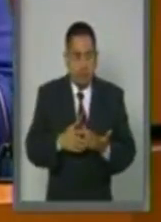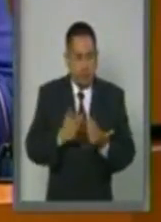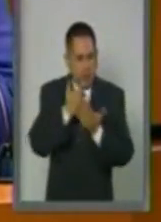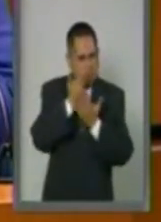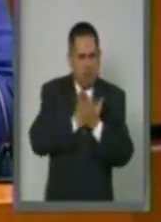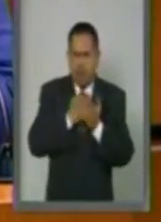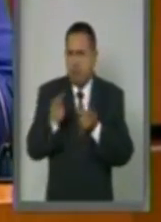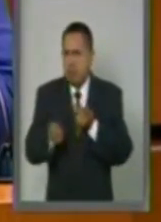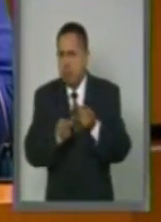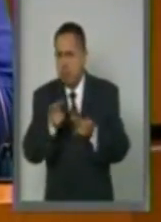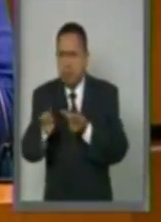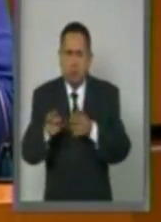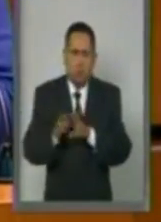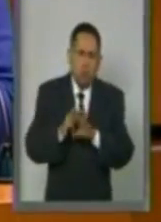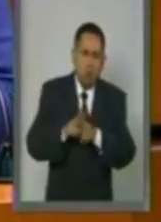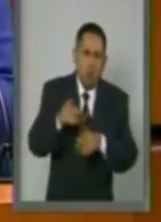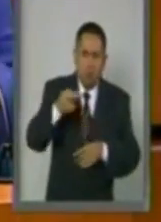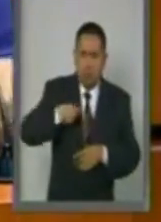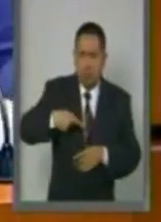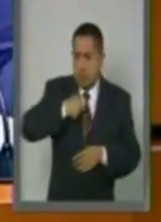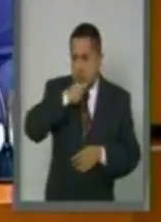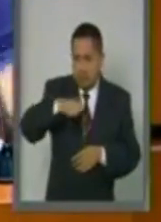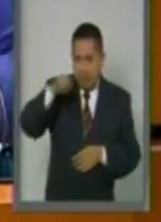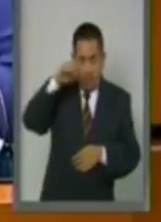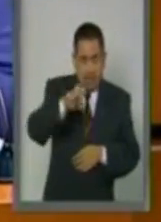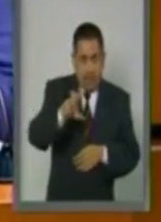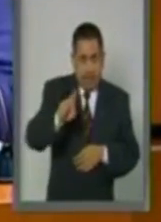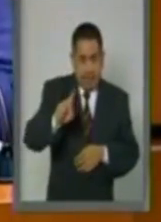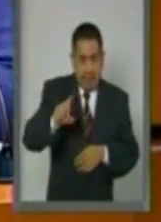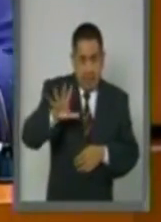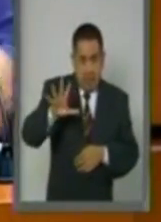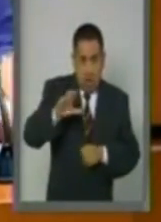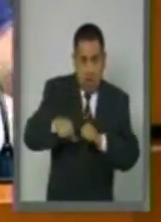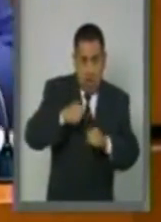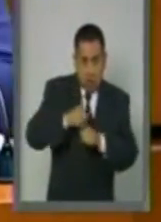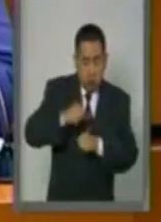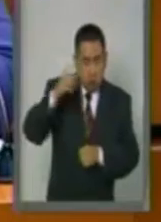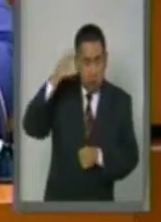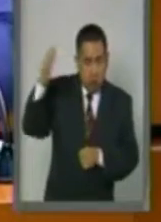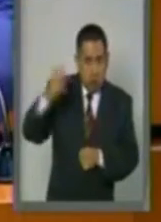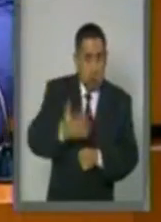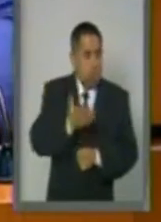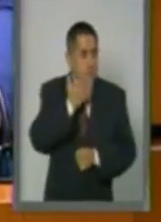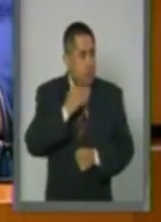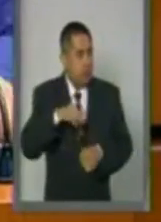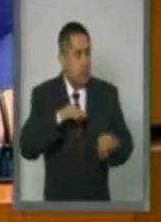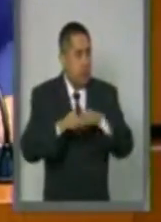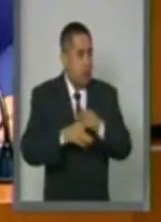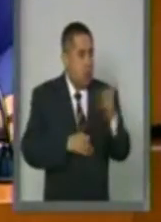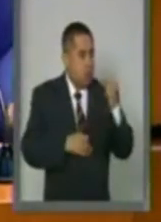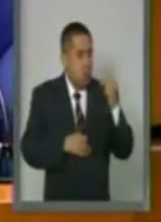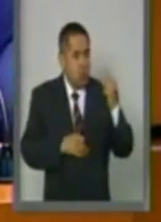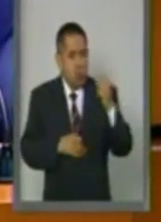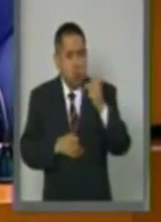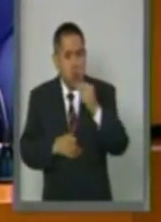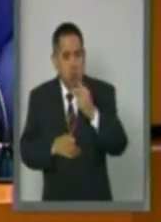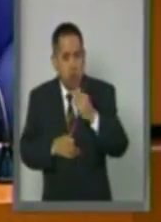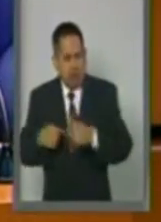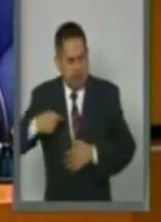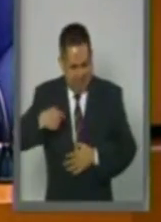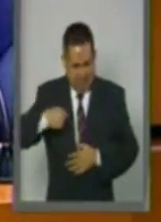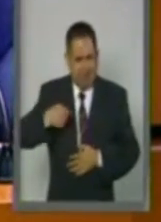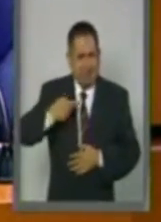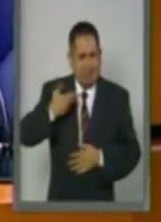lo reflejan como una persona mayor de 35 años no encuentra trabajo. No porque le falte